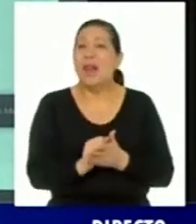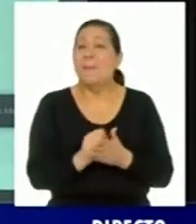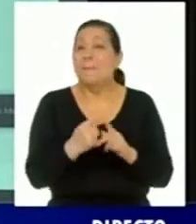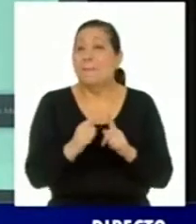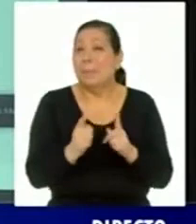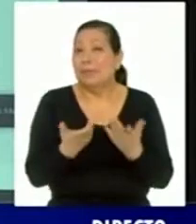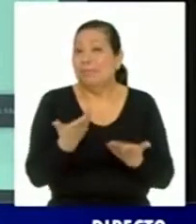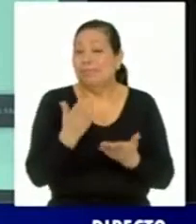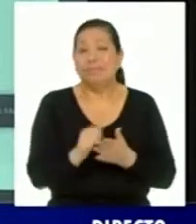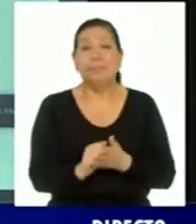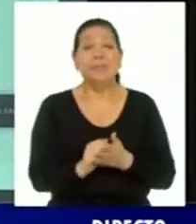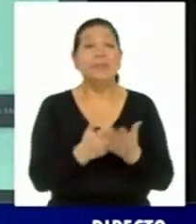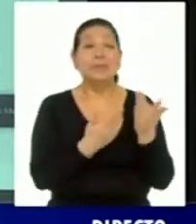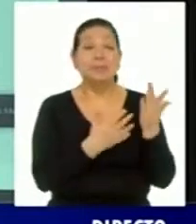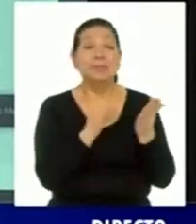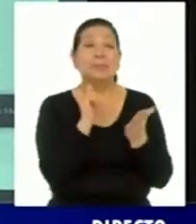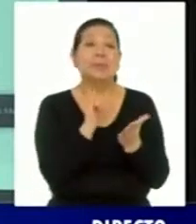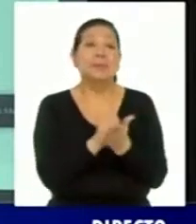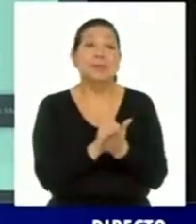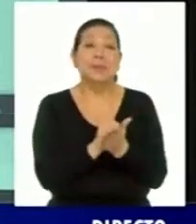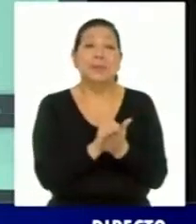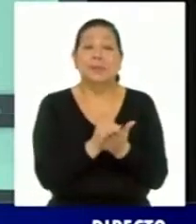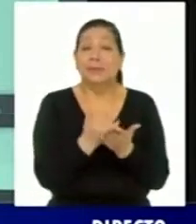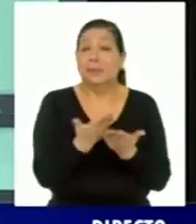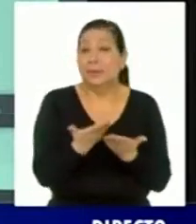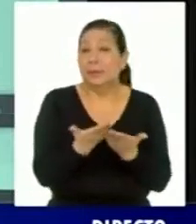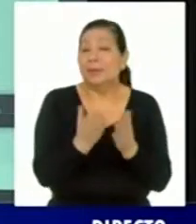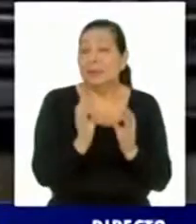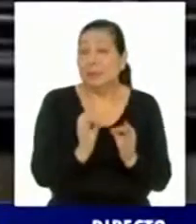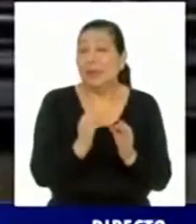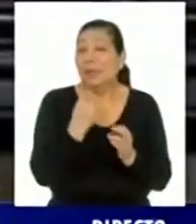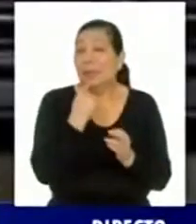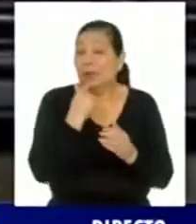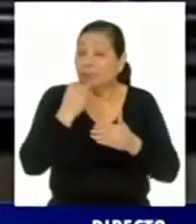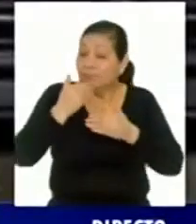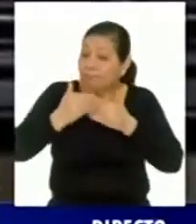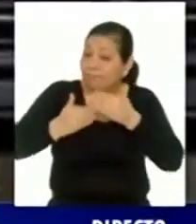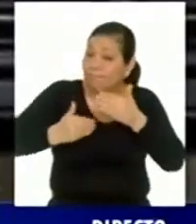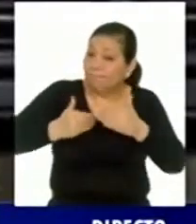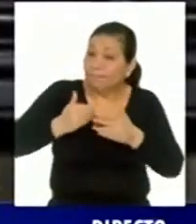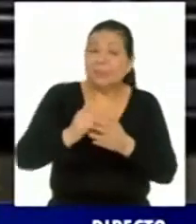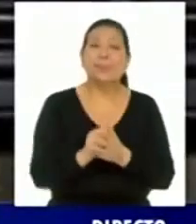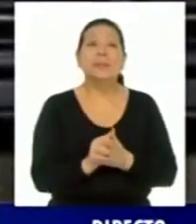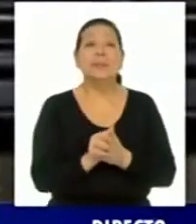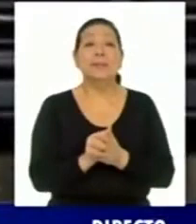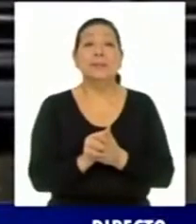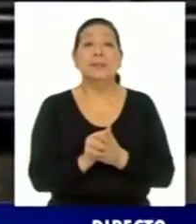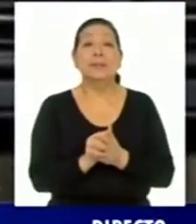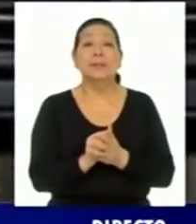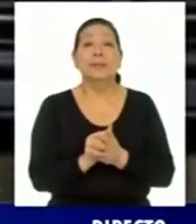esperamos que, según vaya avanzando este